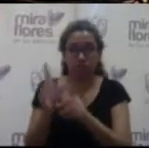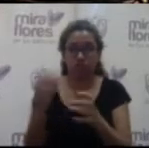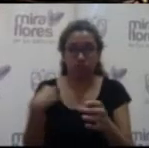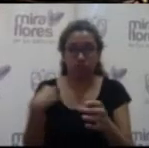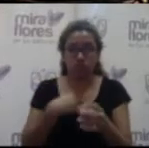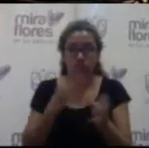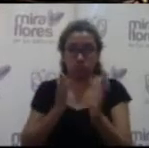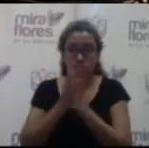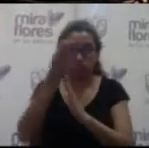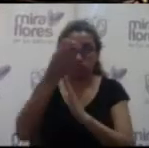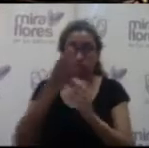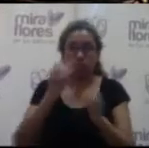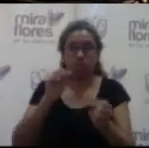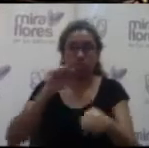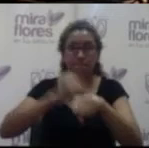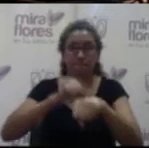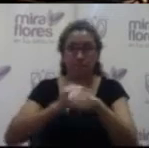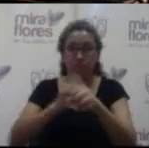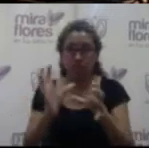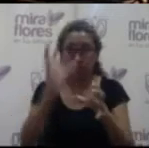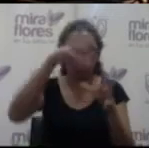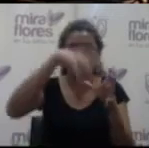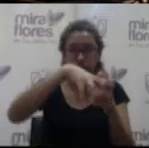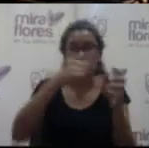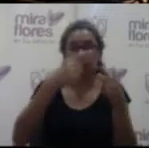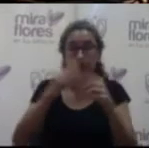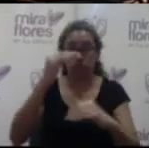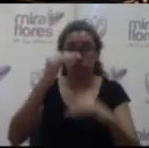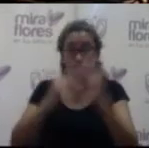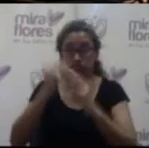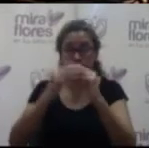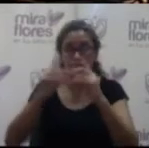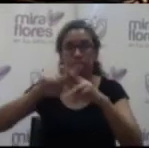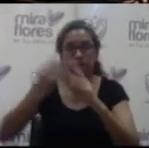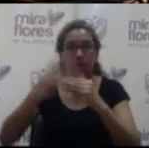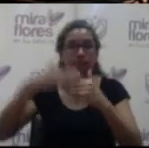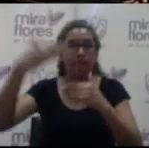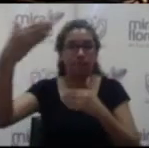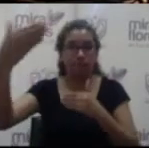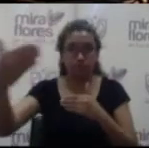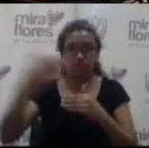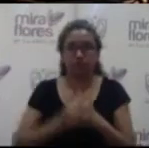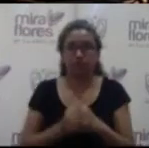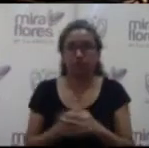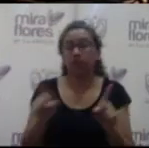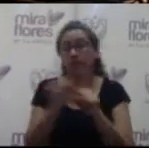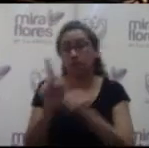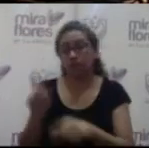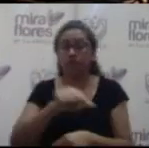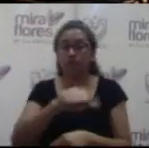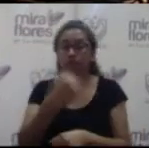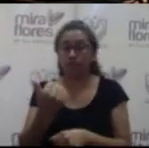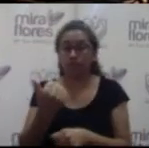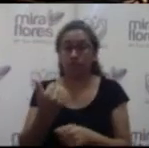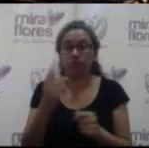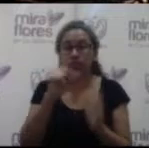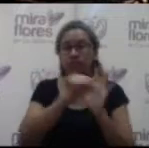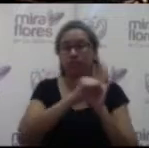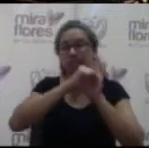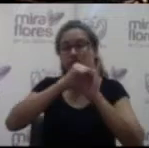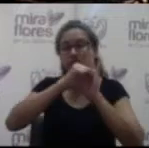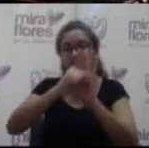el lugar, pero la ejecución vendrá más adelante. Otra de las cosas que queremos hacer y como un símbolo